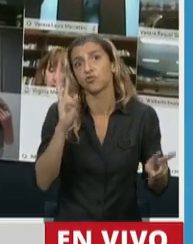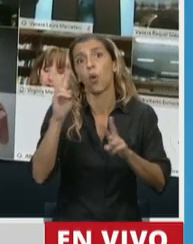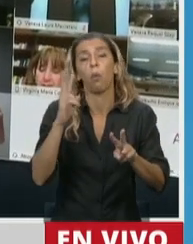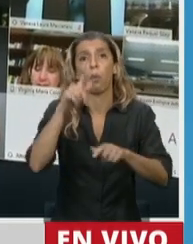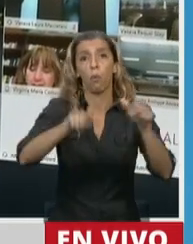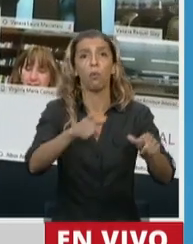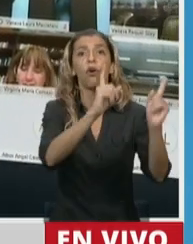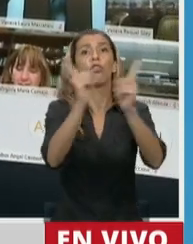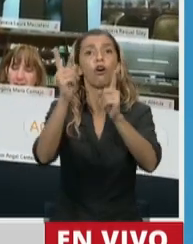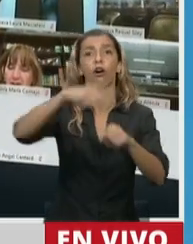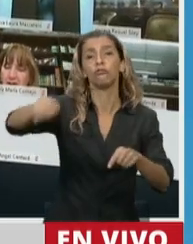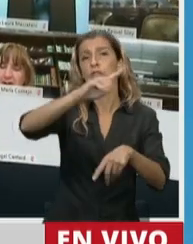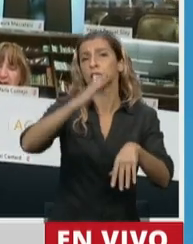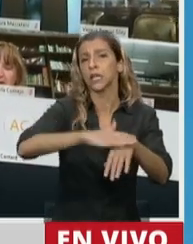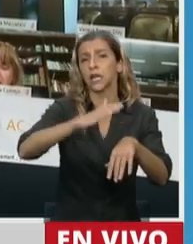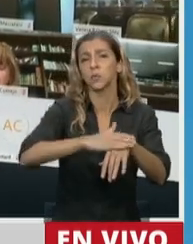docentes.